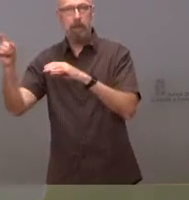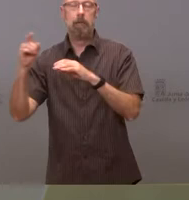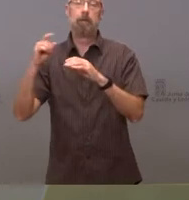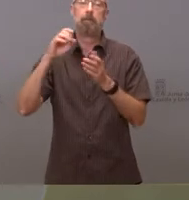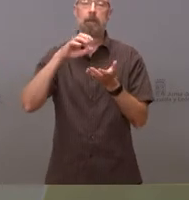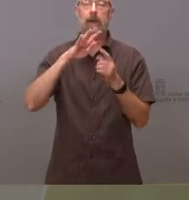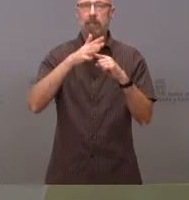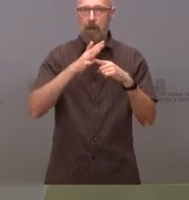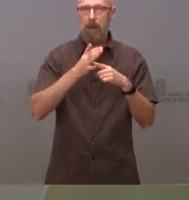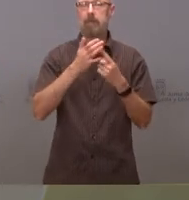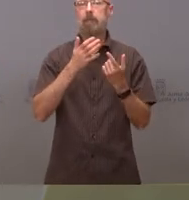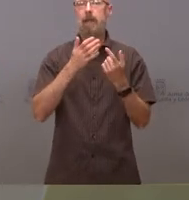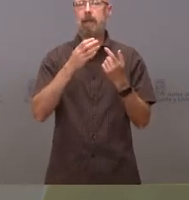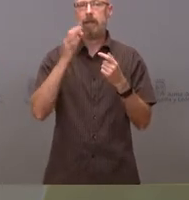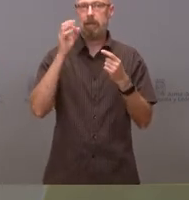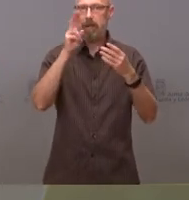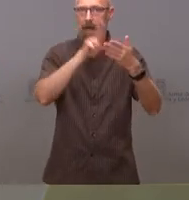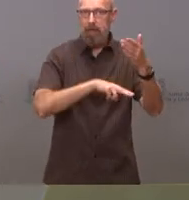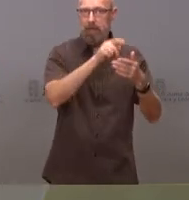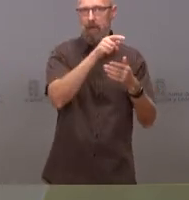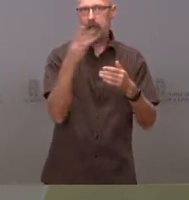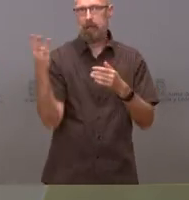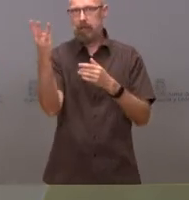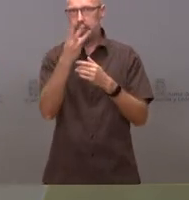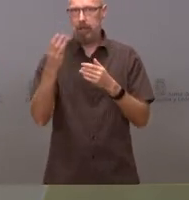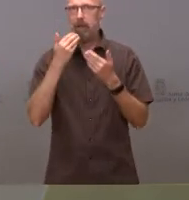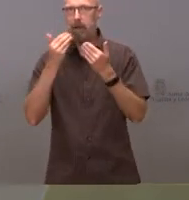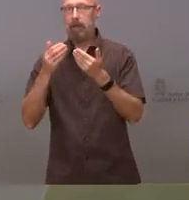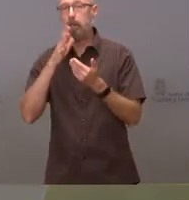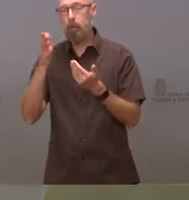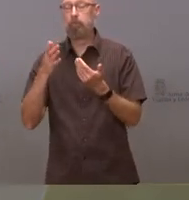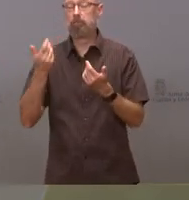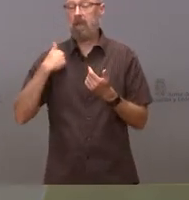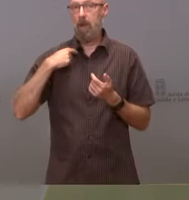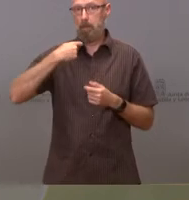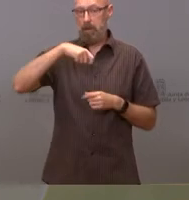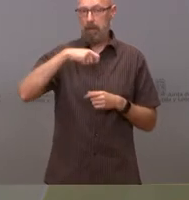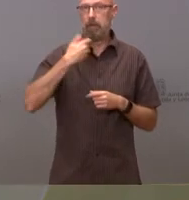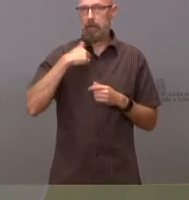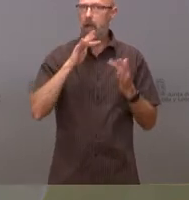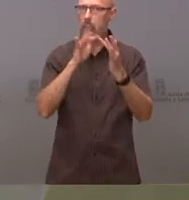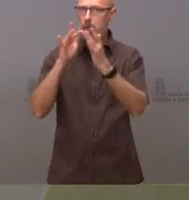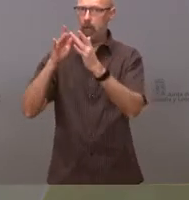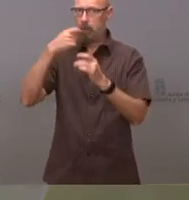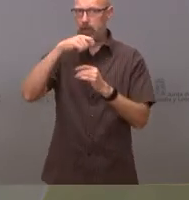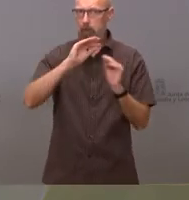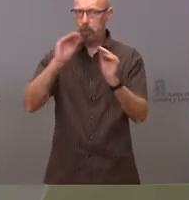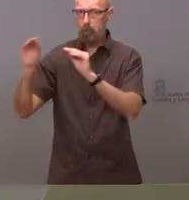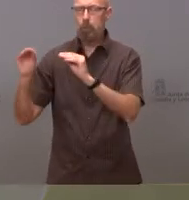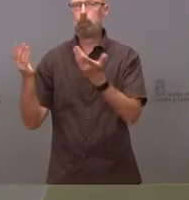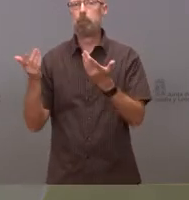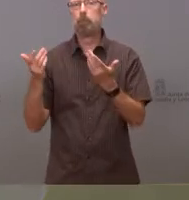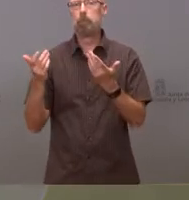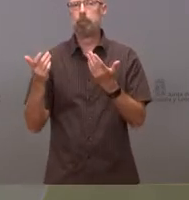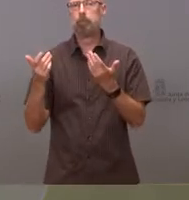Galicia, a los que, bueno, pues hemos, tanto por el presidente de la Junta, ha hablado con la presidenta y presidentes autonómicos,